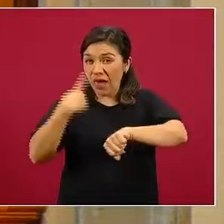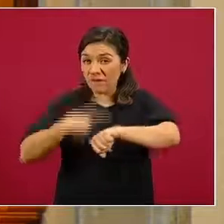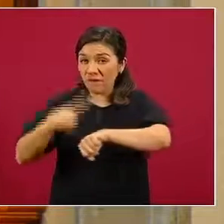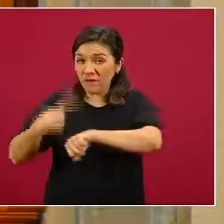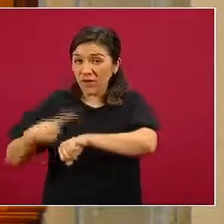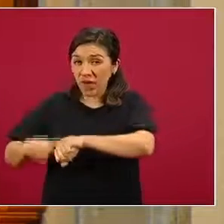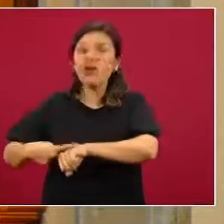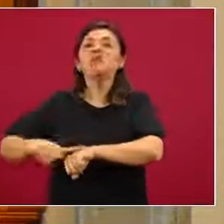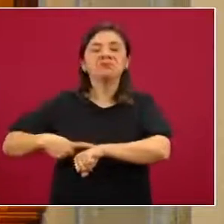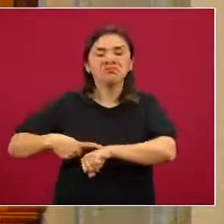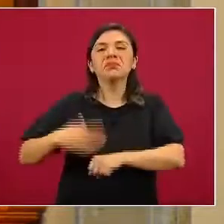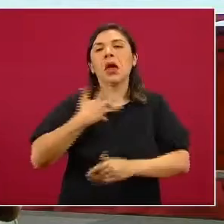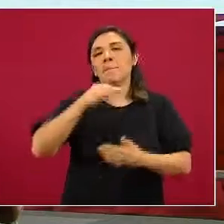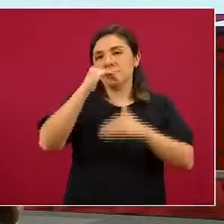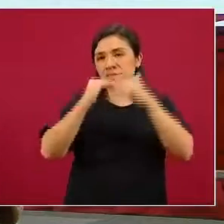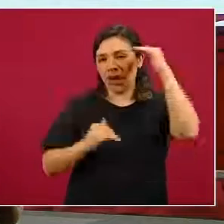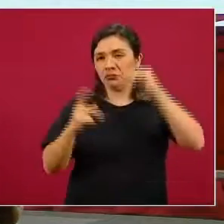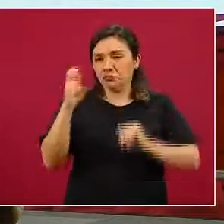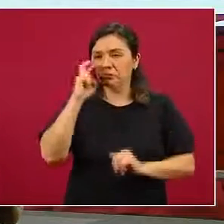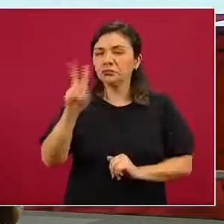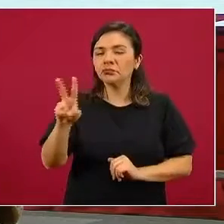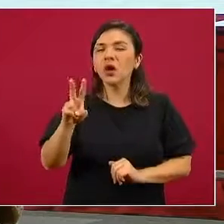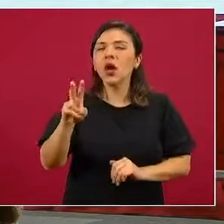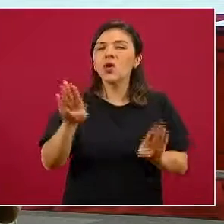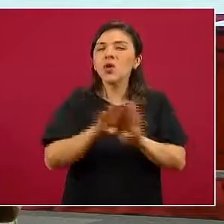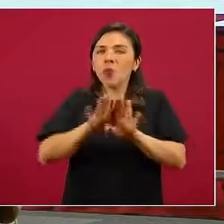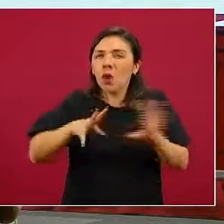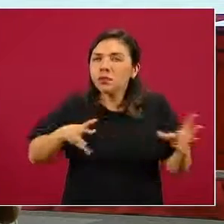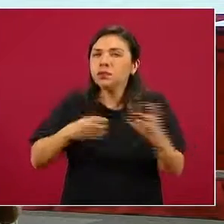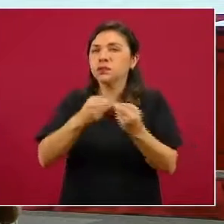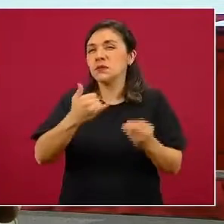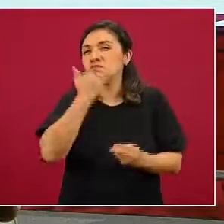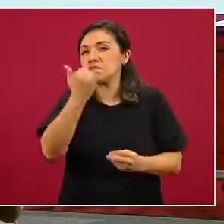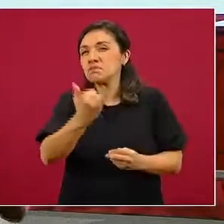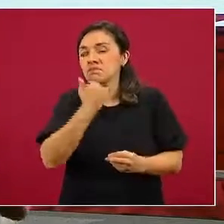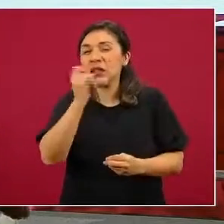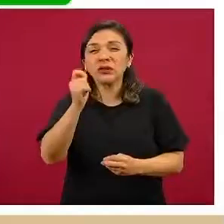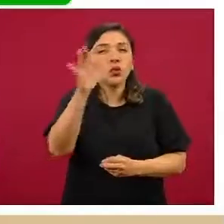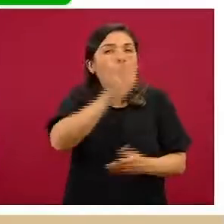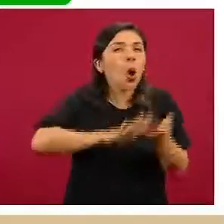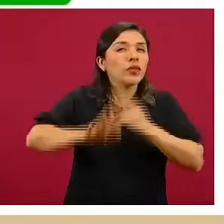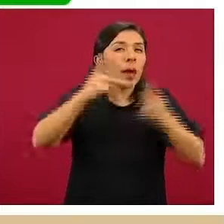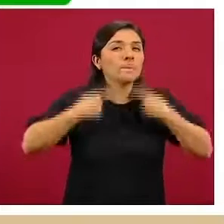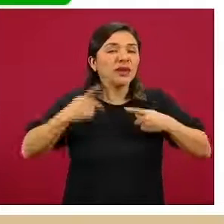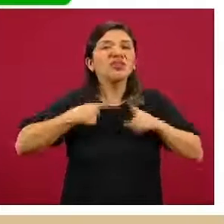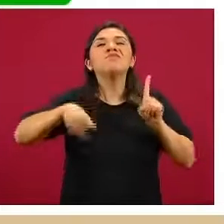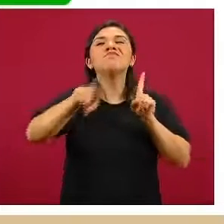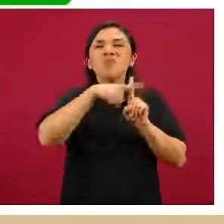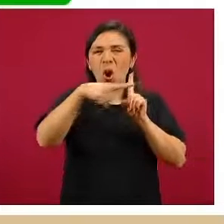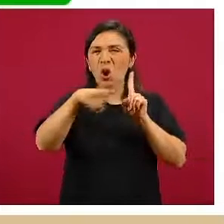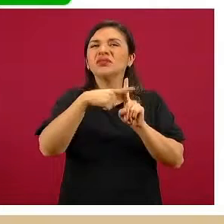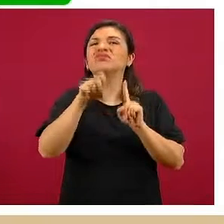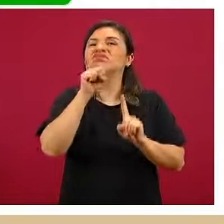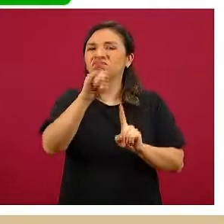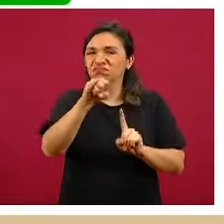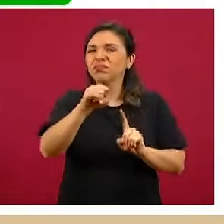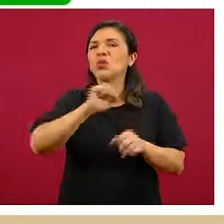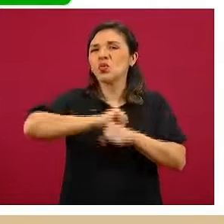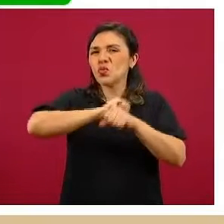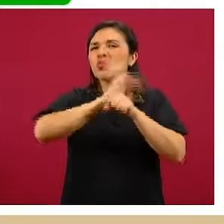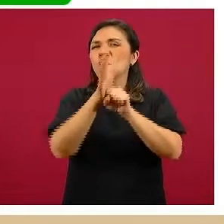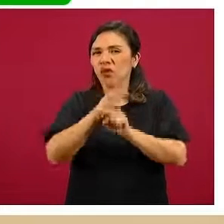confirmadas. Y aquí lo vemos en los casos estimados, que son todas las personas que ya dieron positivo a la prueba de